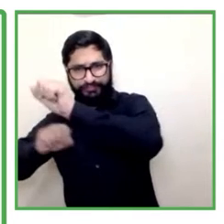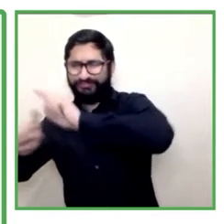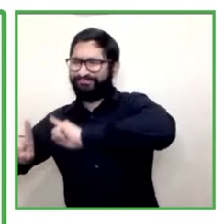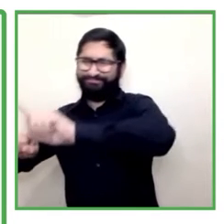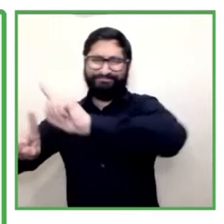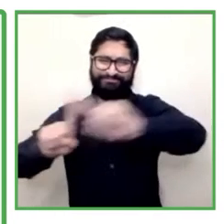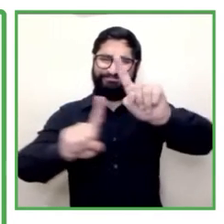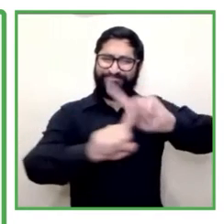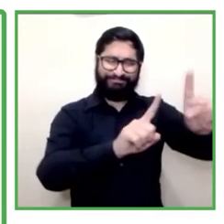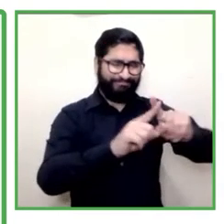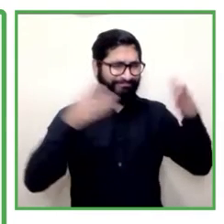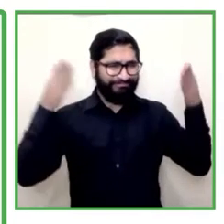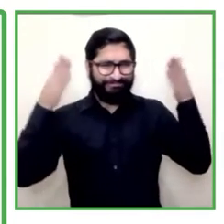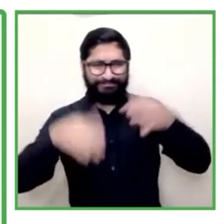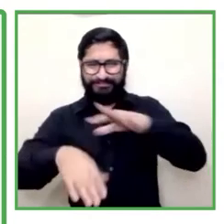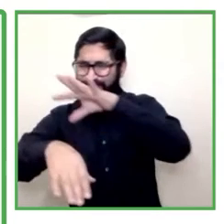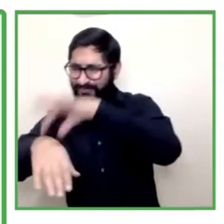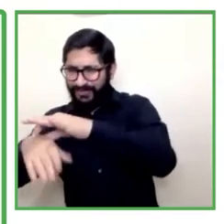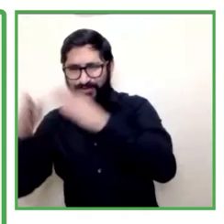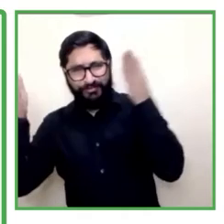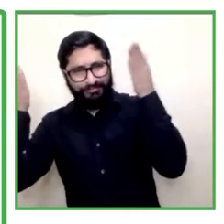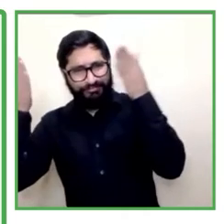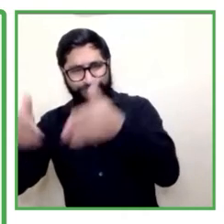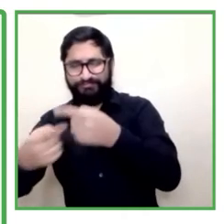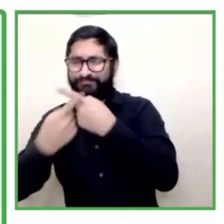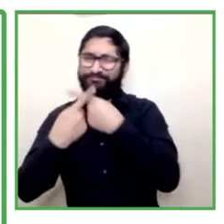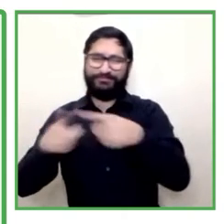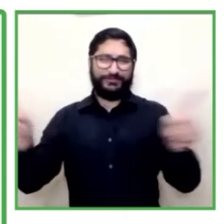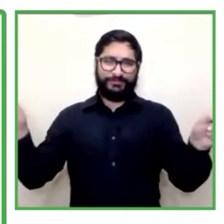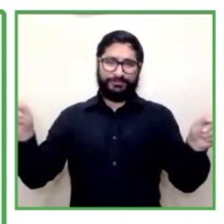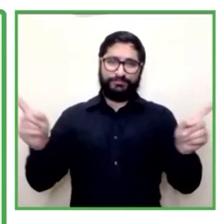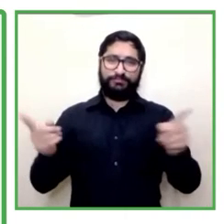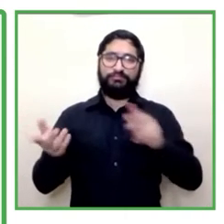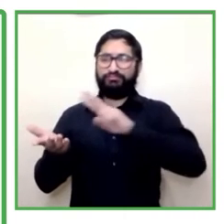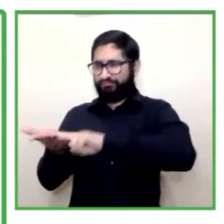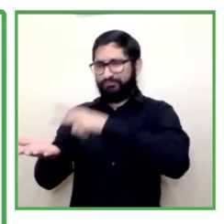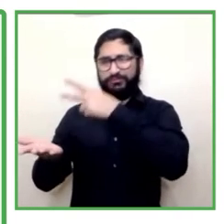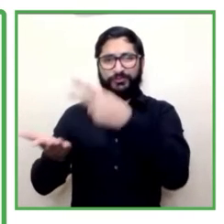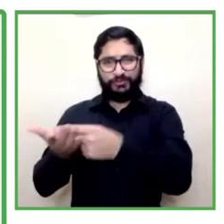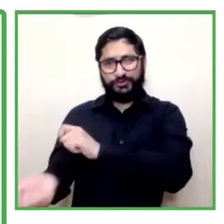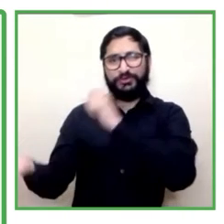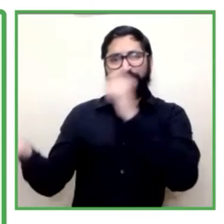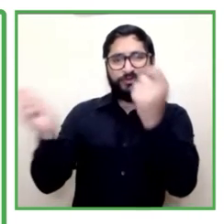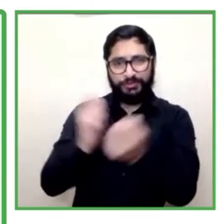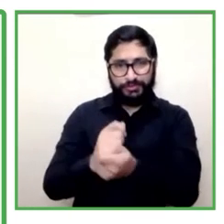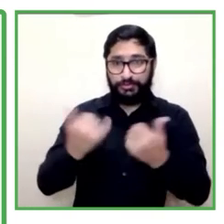de trabajo que le hemos llamado Cooperativa Resistiré, que es lo que quiero presentar ahora en este momento.